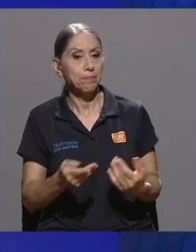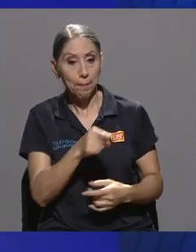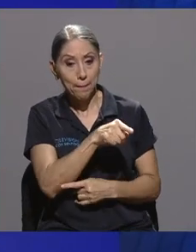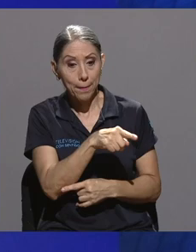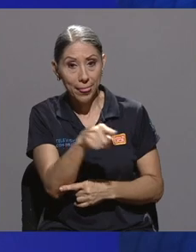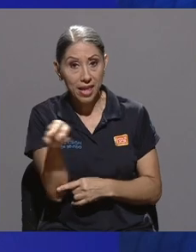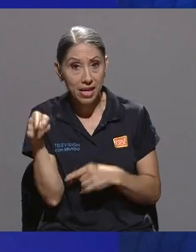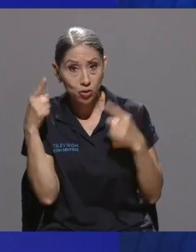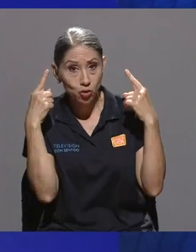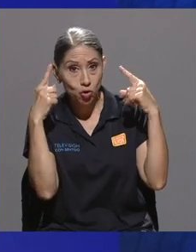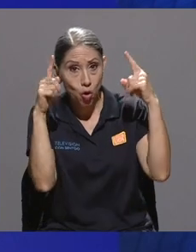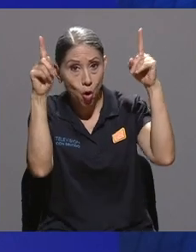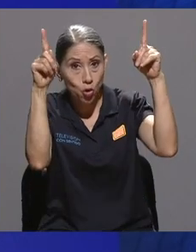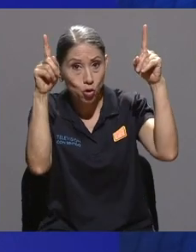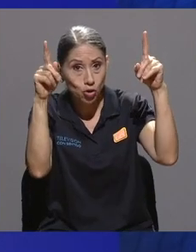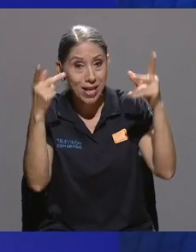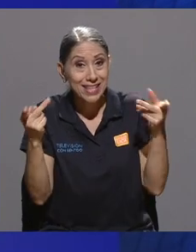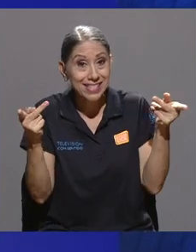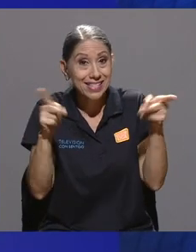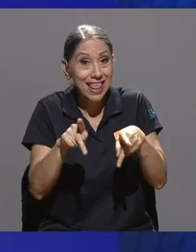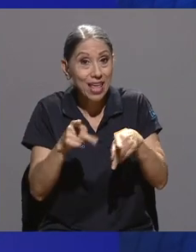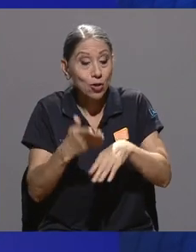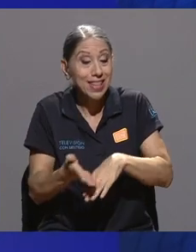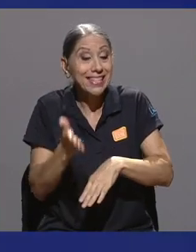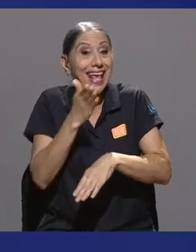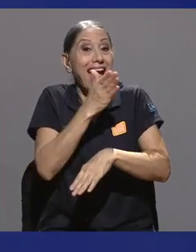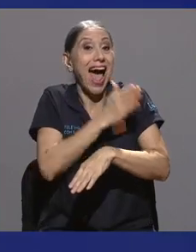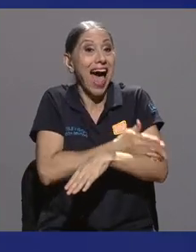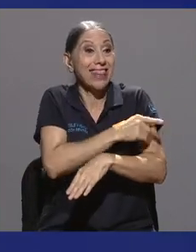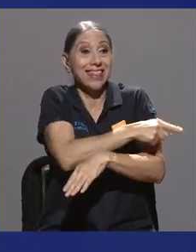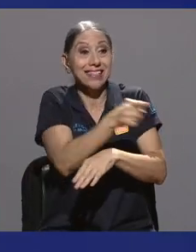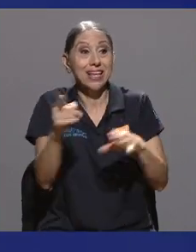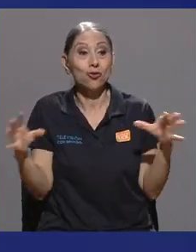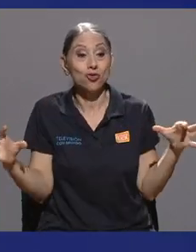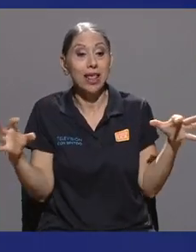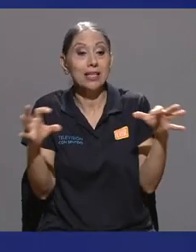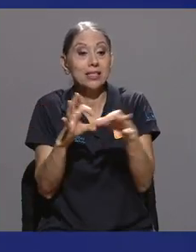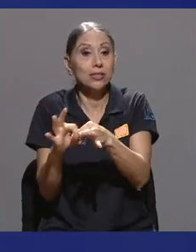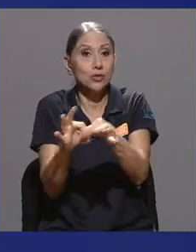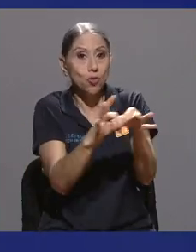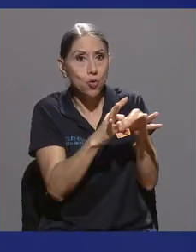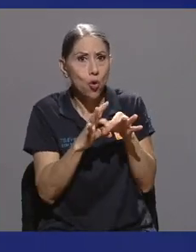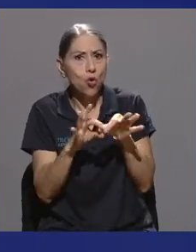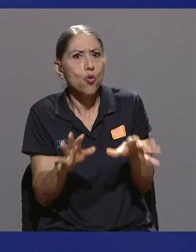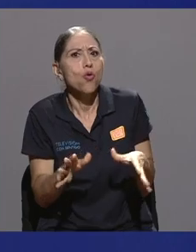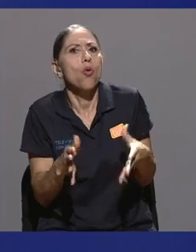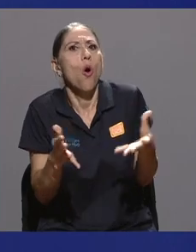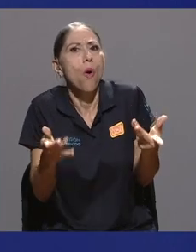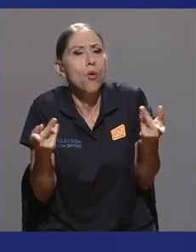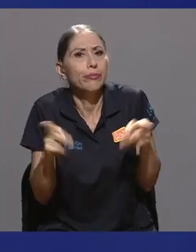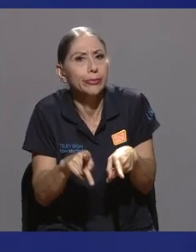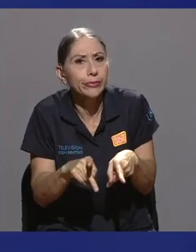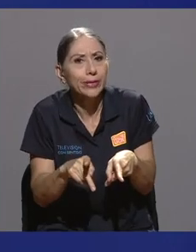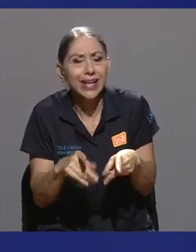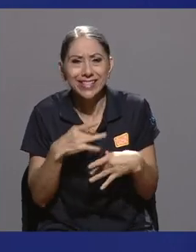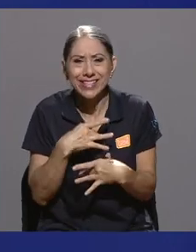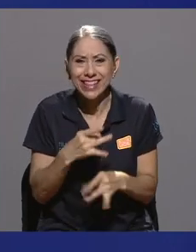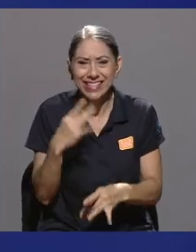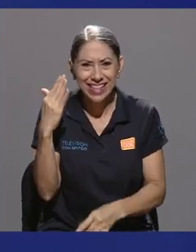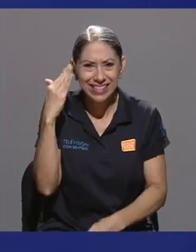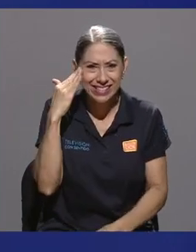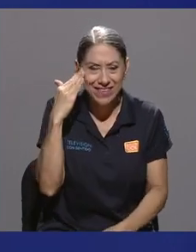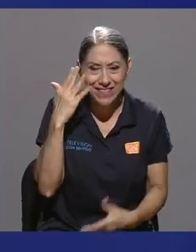logros se dieron desde antes de que existiera una unión. Entonces, es importantísimo saber ya cuáles son los frutos